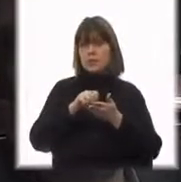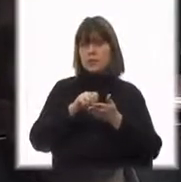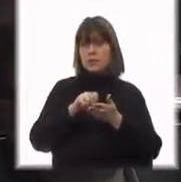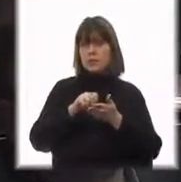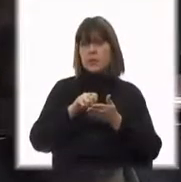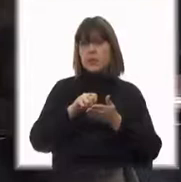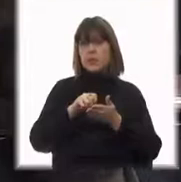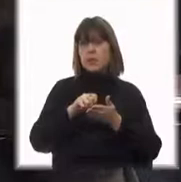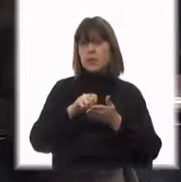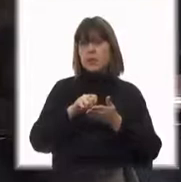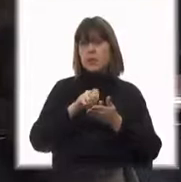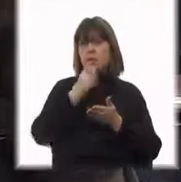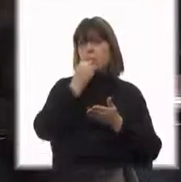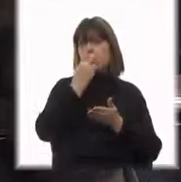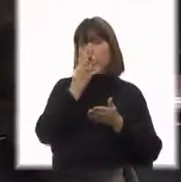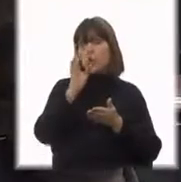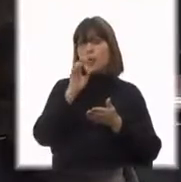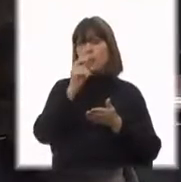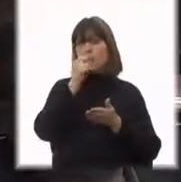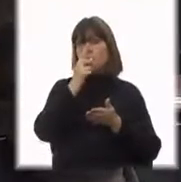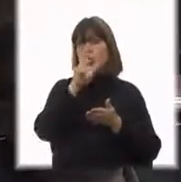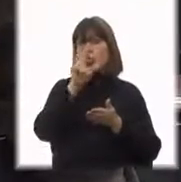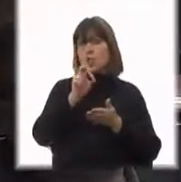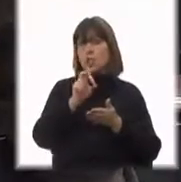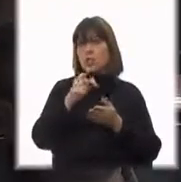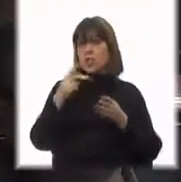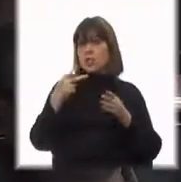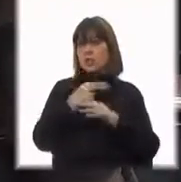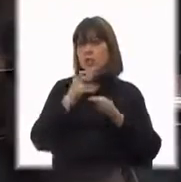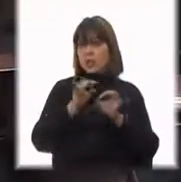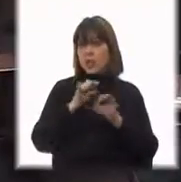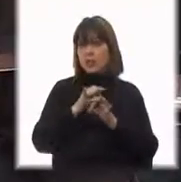O sea que hay por lo menos 190 o 180 que no limitan nada.